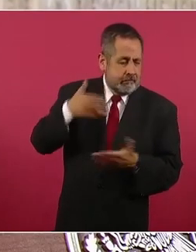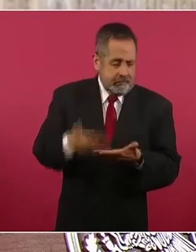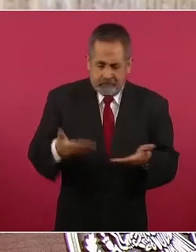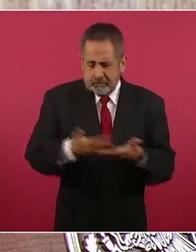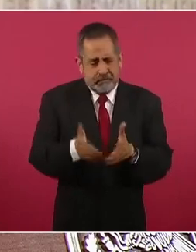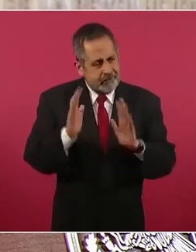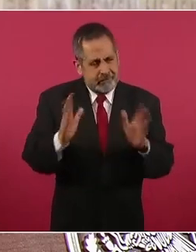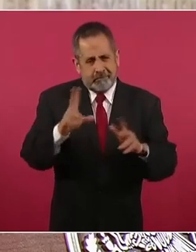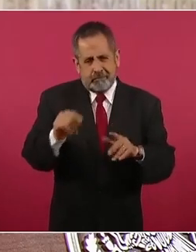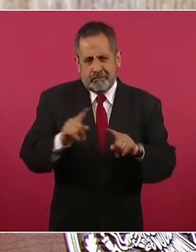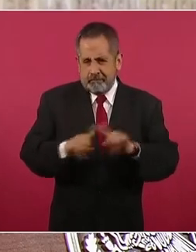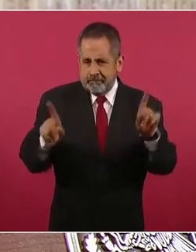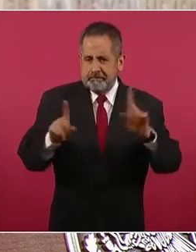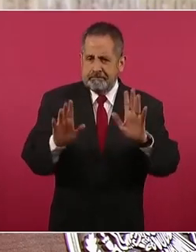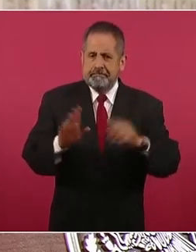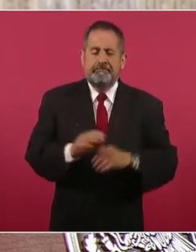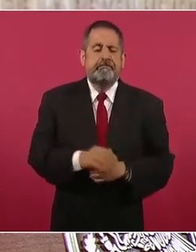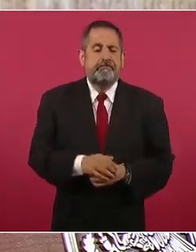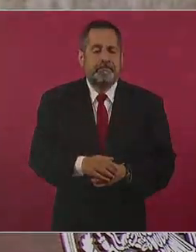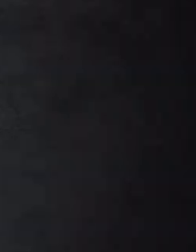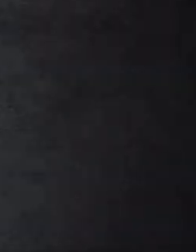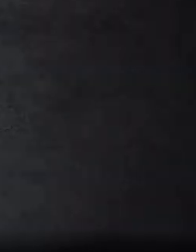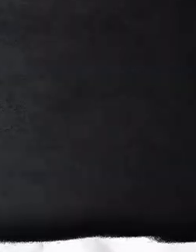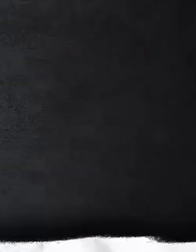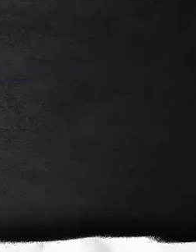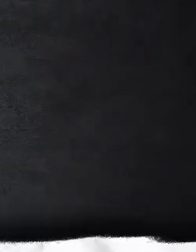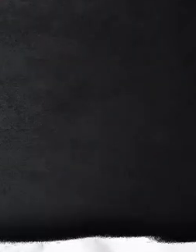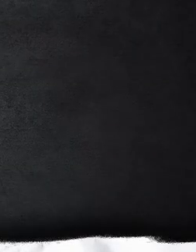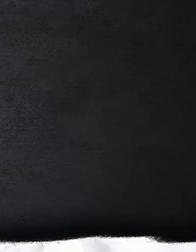Pero bueno Ahí queda eso